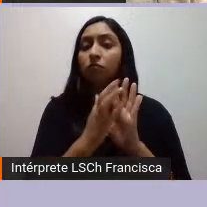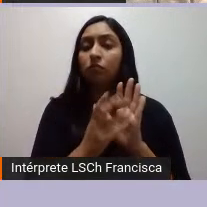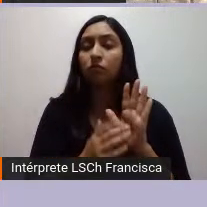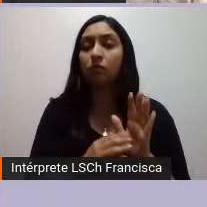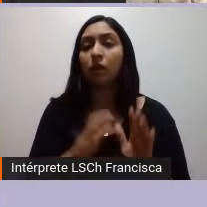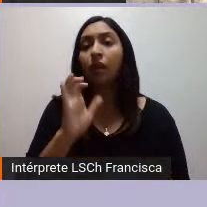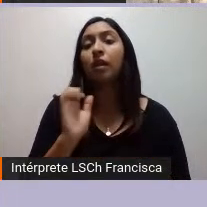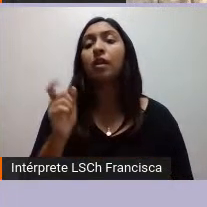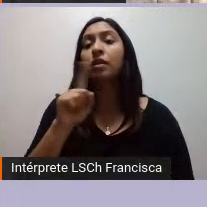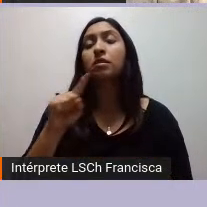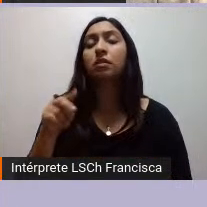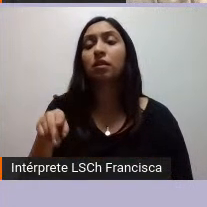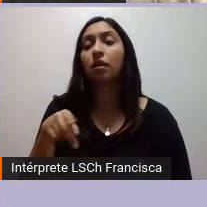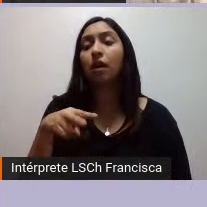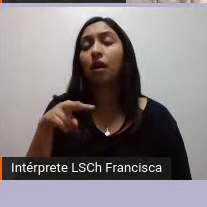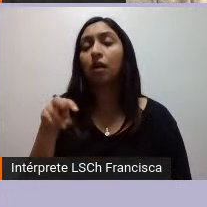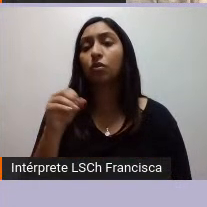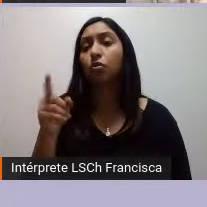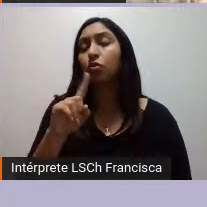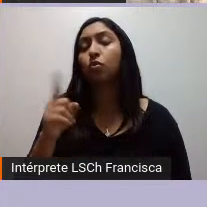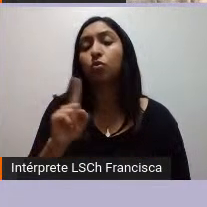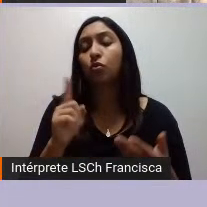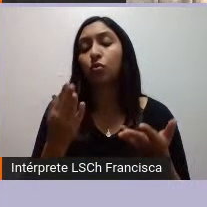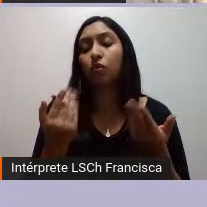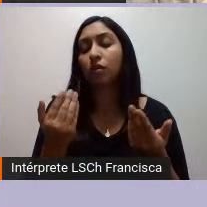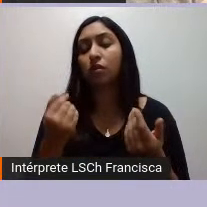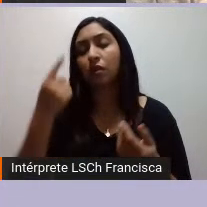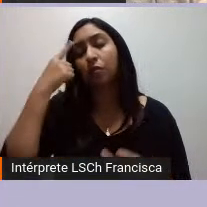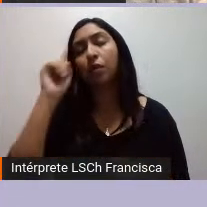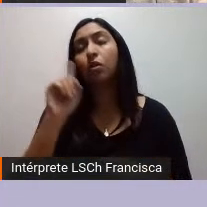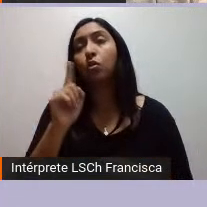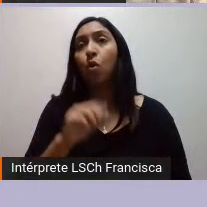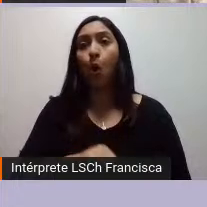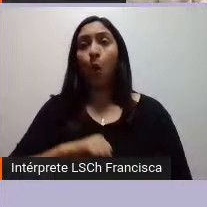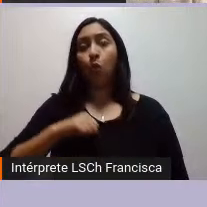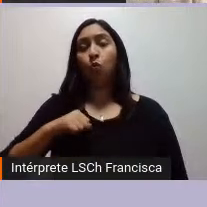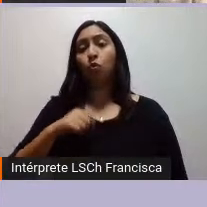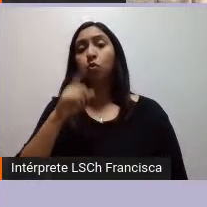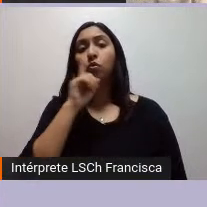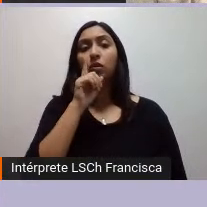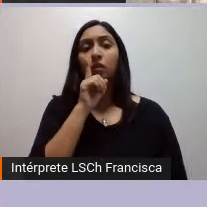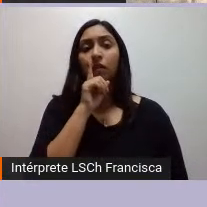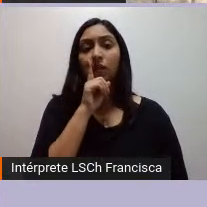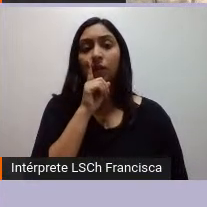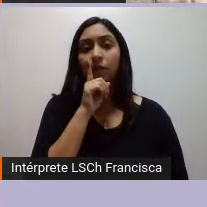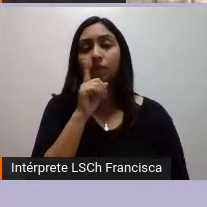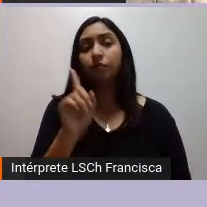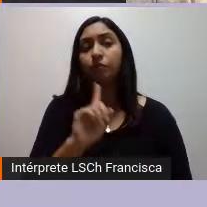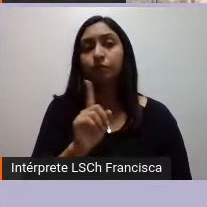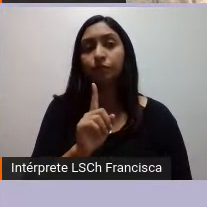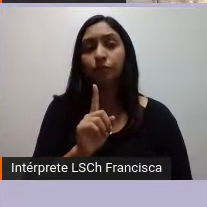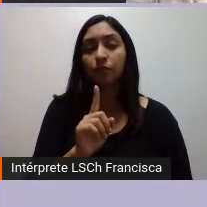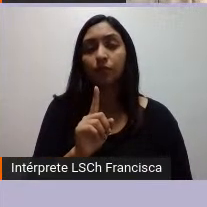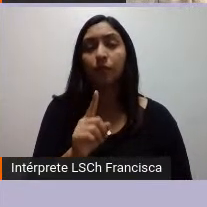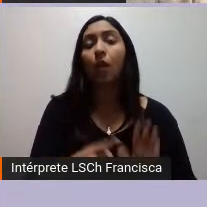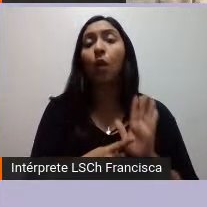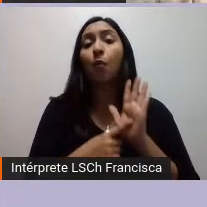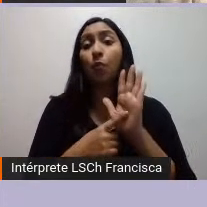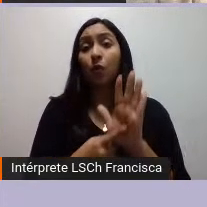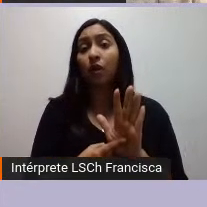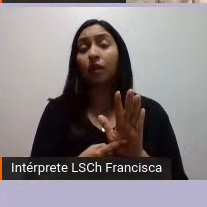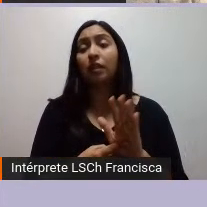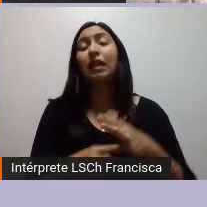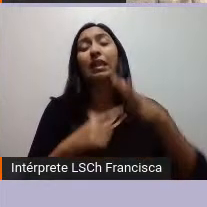ser necesarios pero no es algo que deba tenernos como orgullo tener escaños reservados sino da cuenta de la alta discriminación